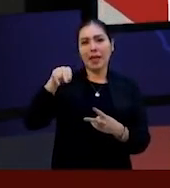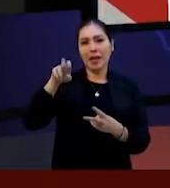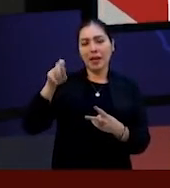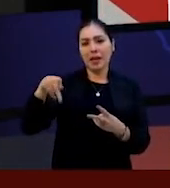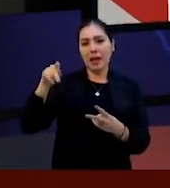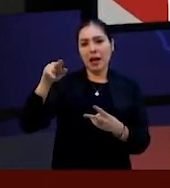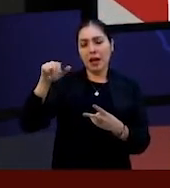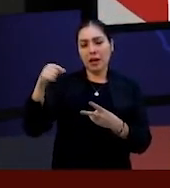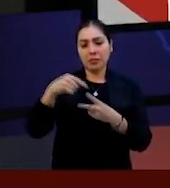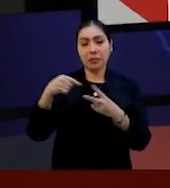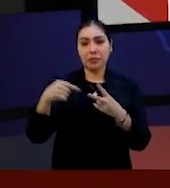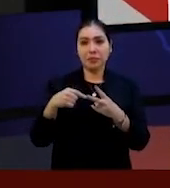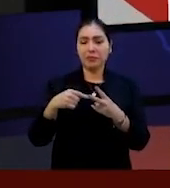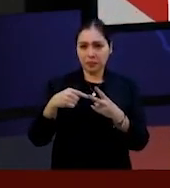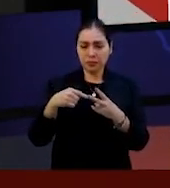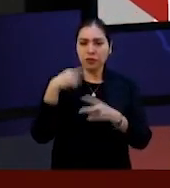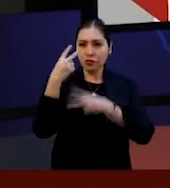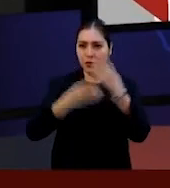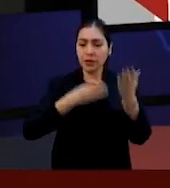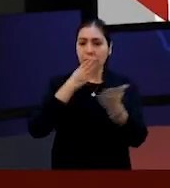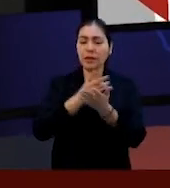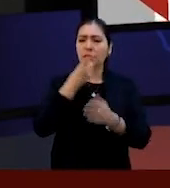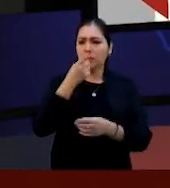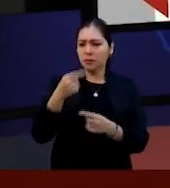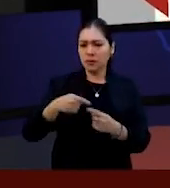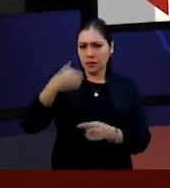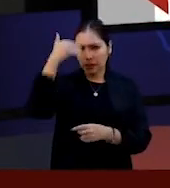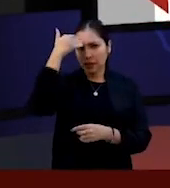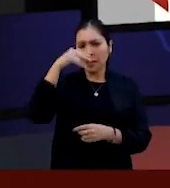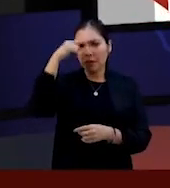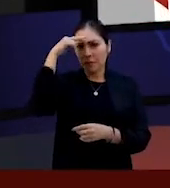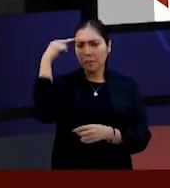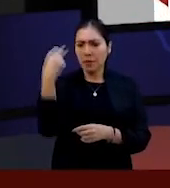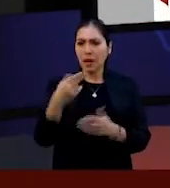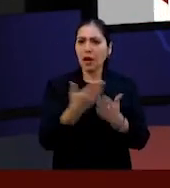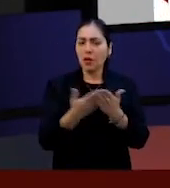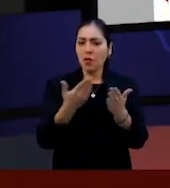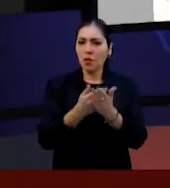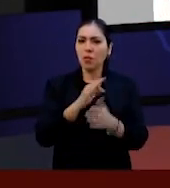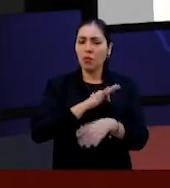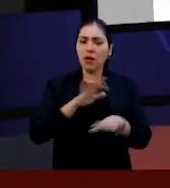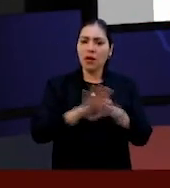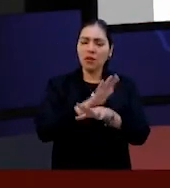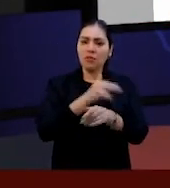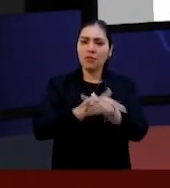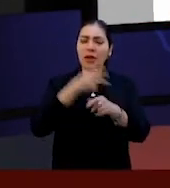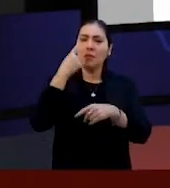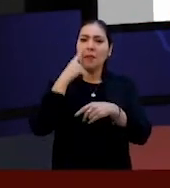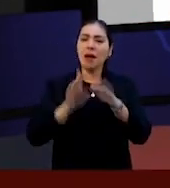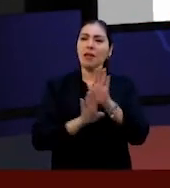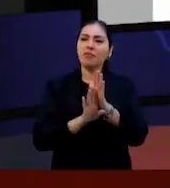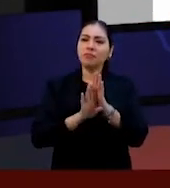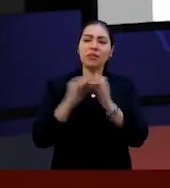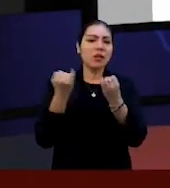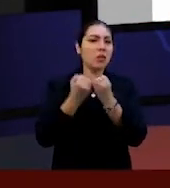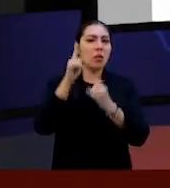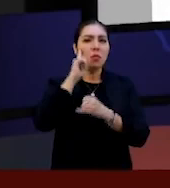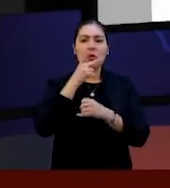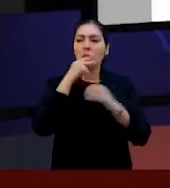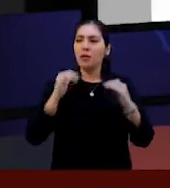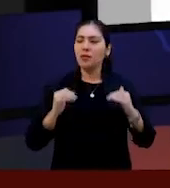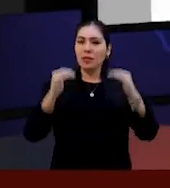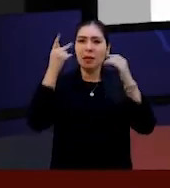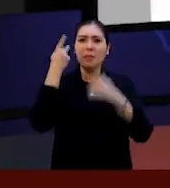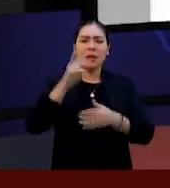que México es punta de lanza en el avance para reducir las brechas entre hombres y mujeres, la discriminación laboral, social, política y